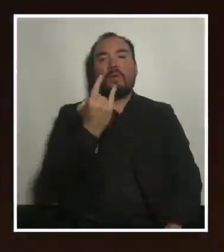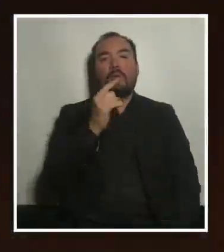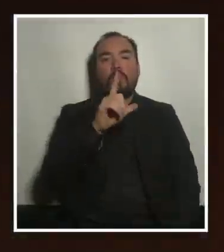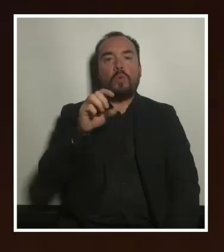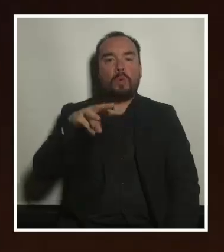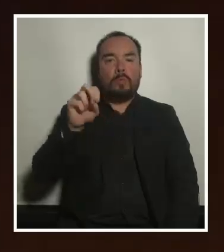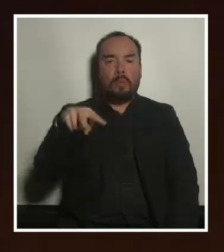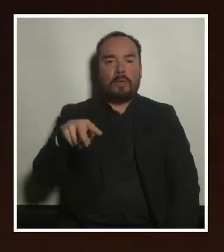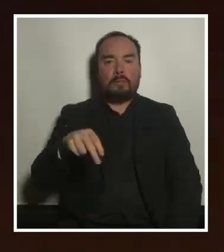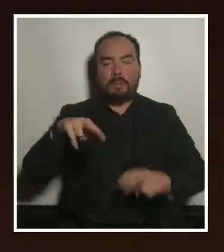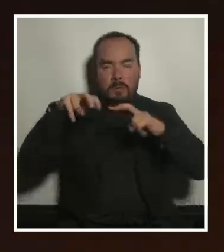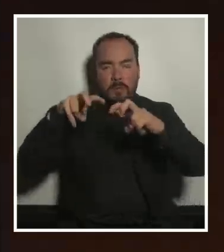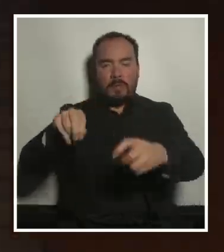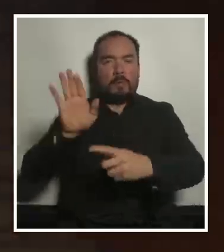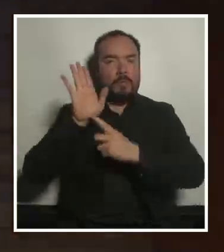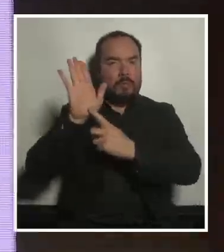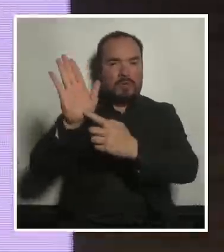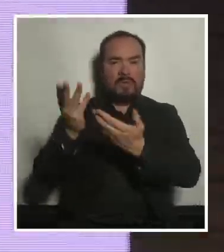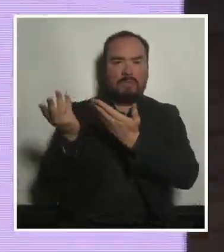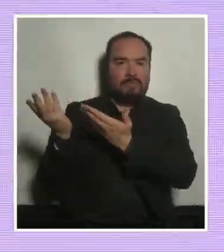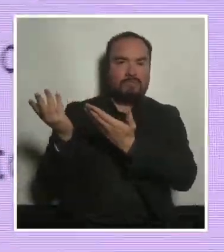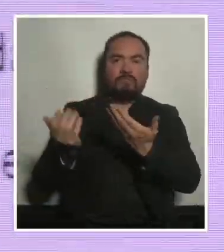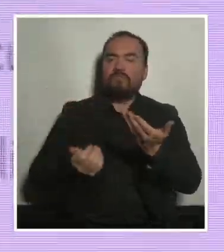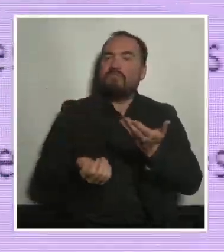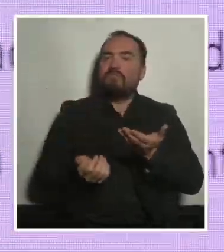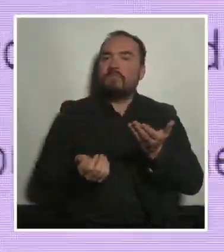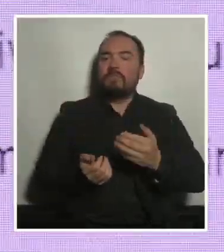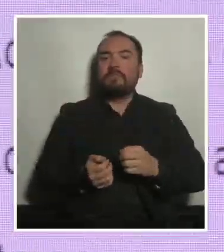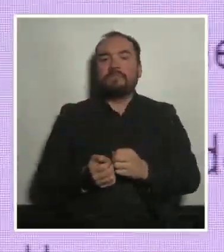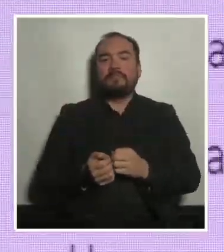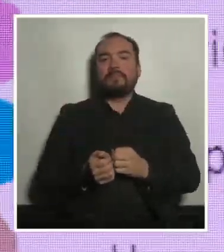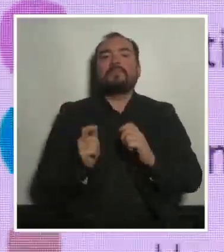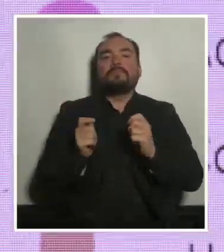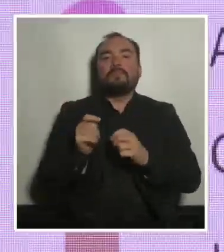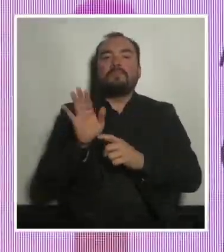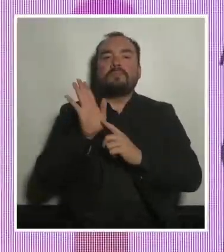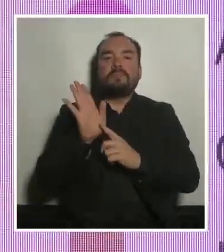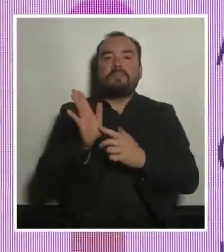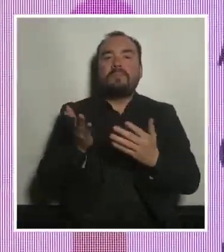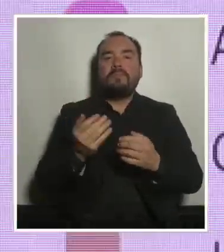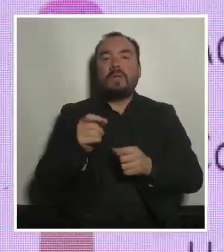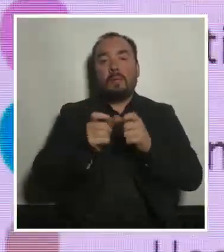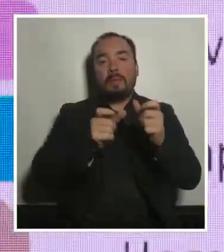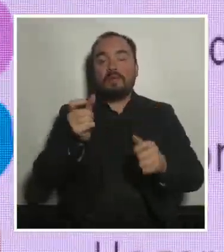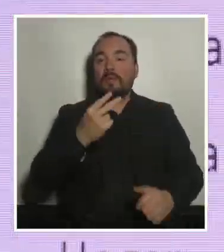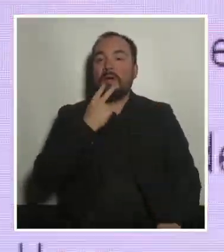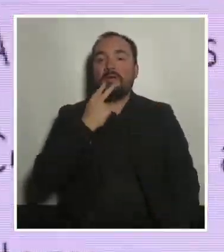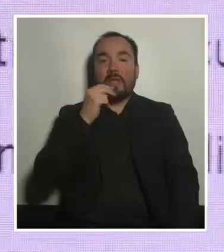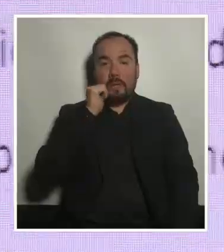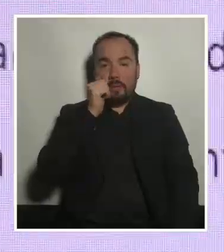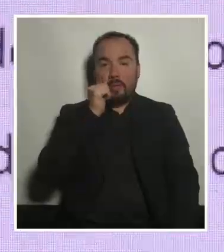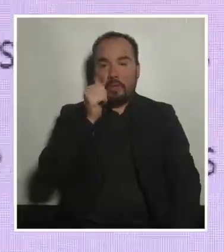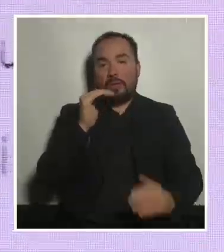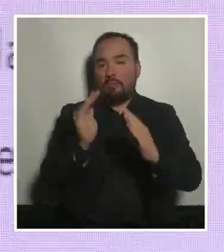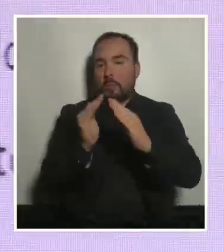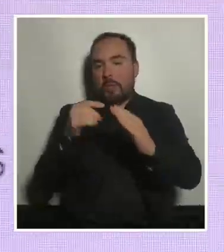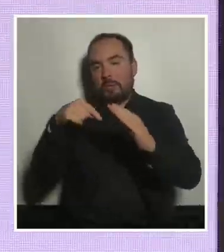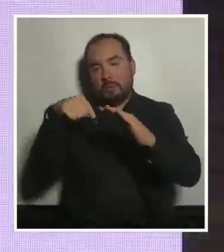e intenta un poco visibilizar cómo la vida cotidiana de las personas al final